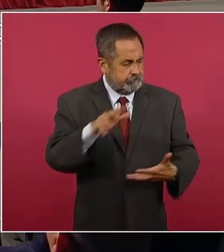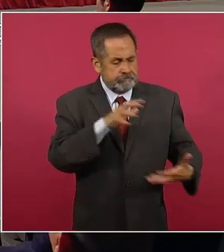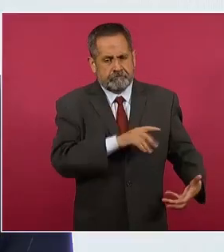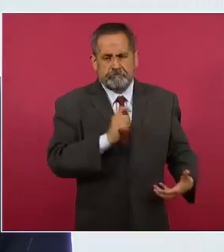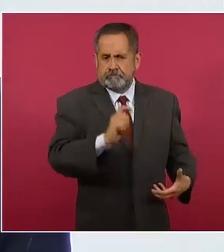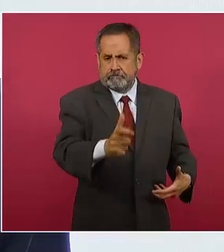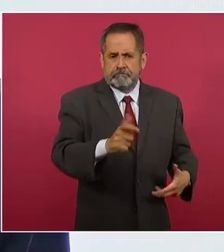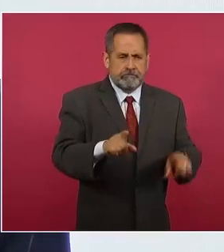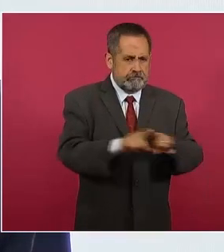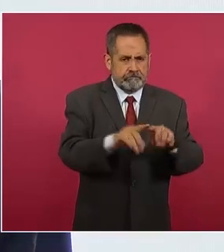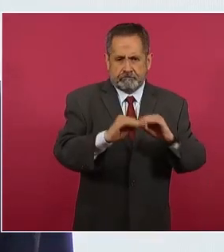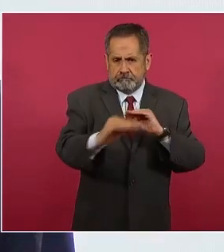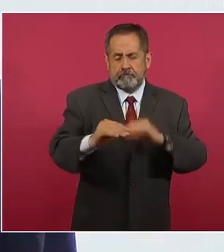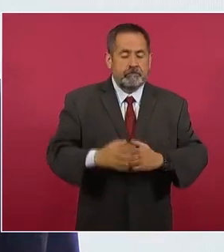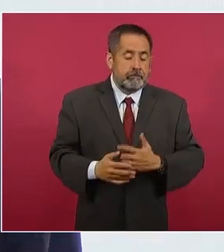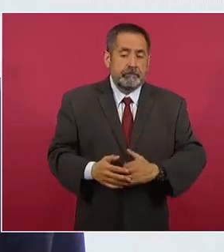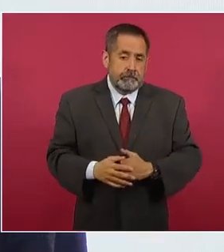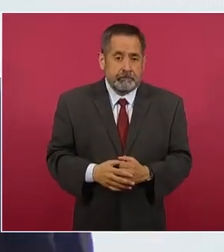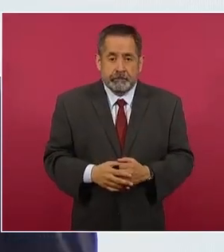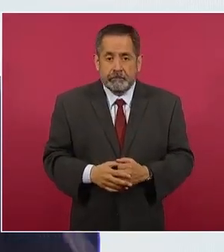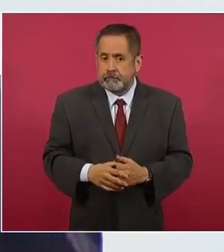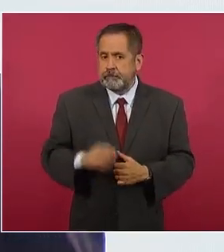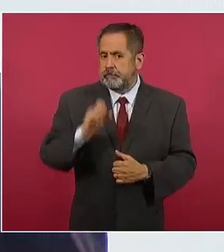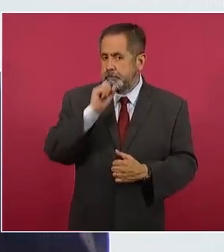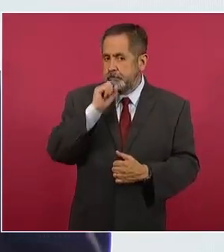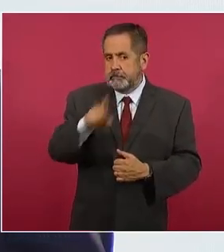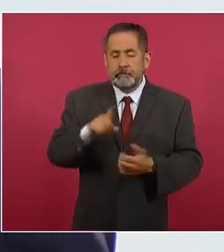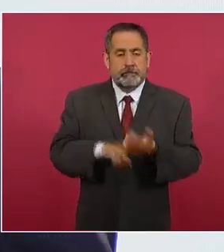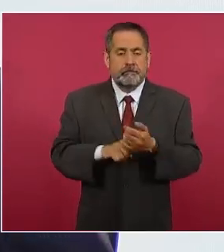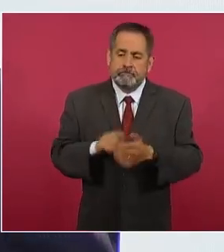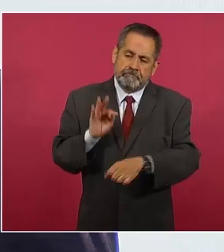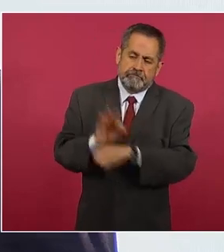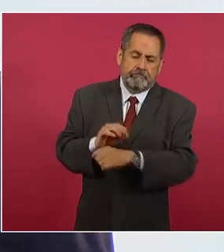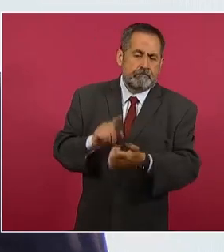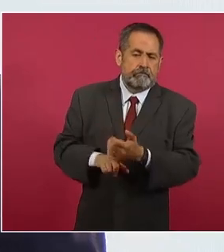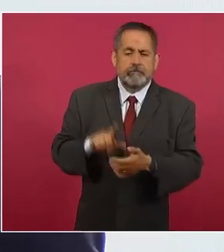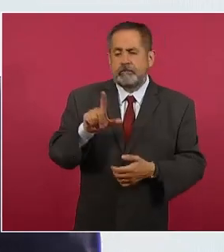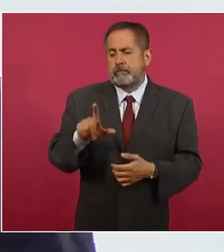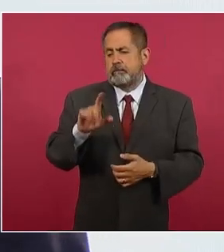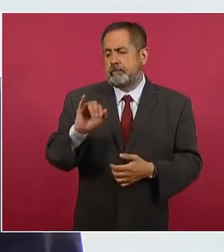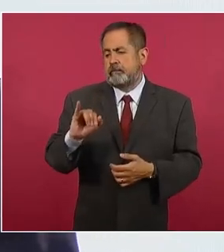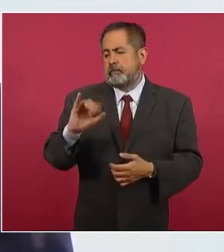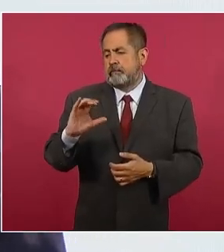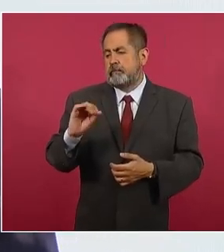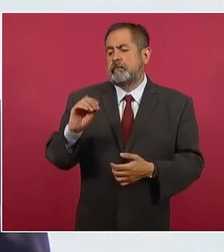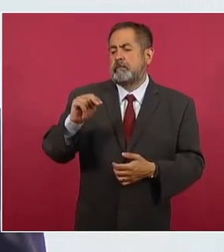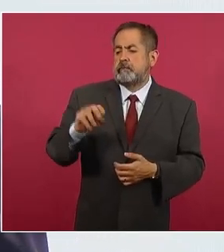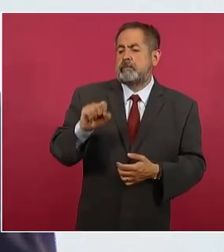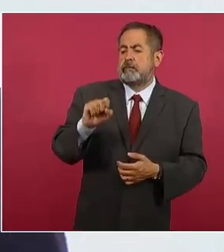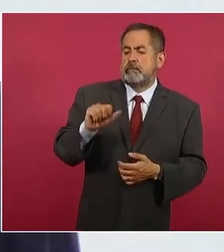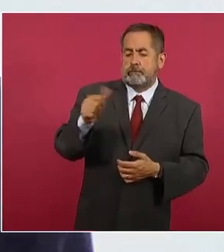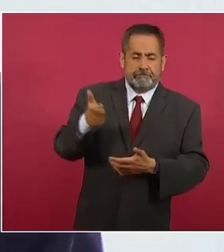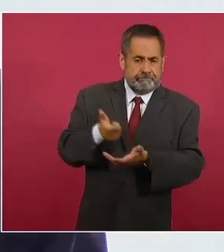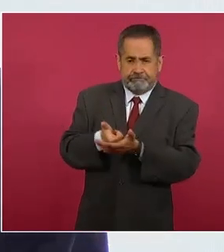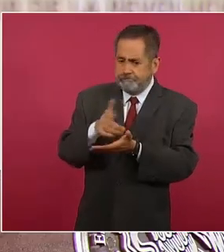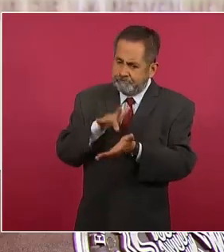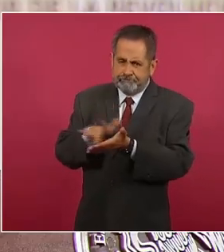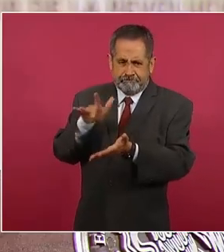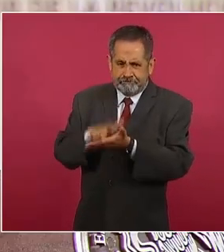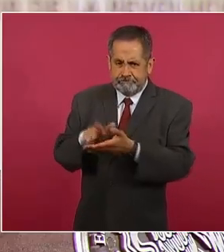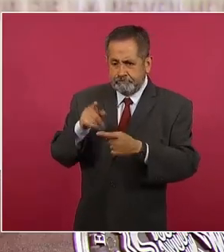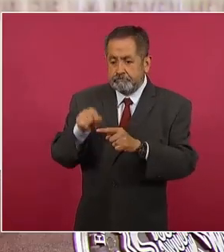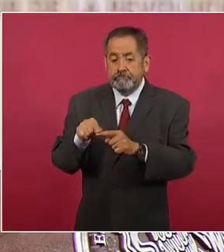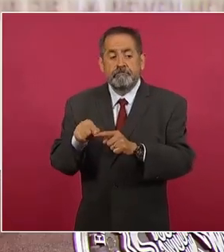fortalecimiento del programa de abasto de Diconza y Liconza, que son entidades que inciden